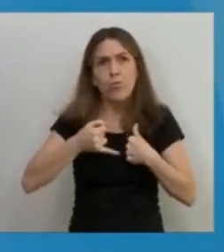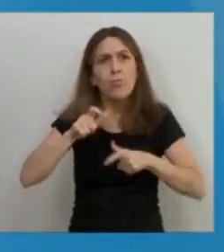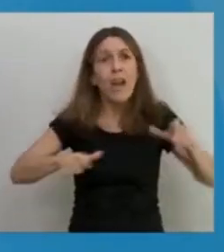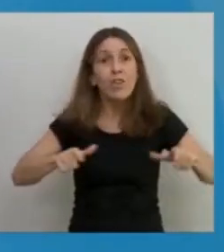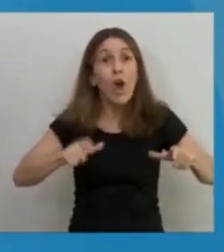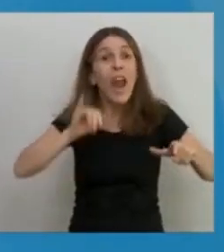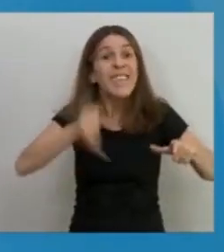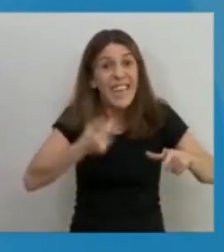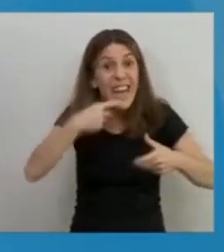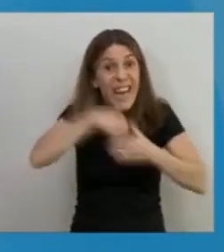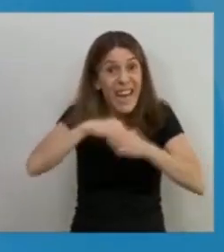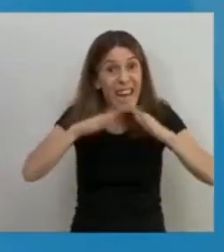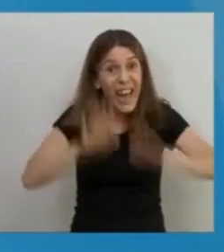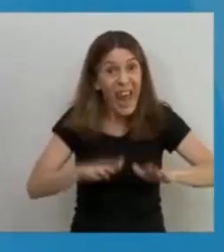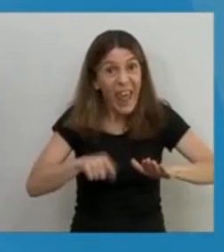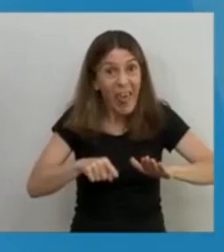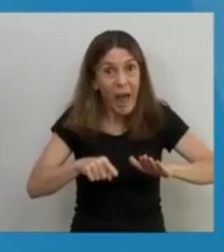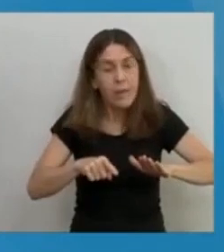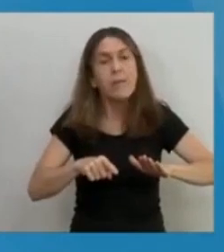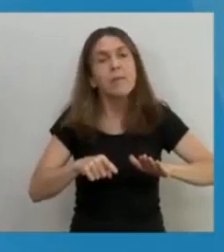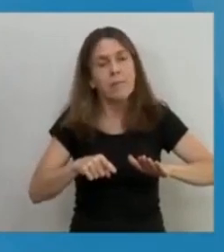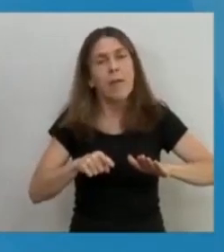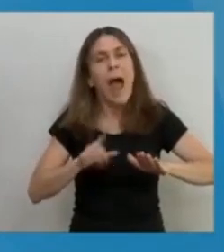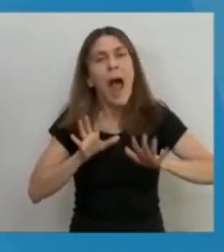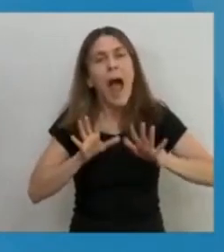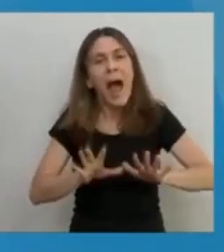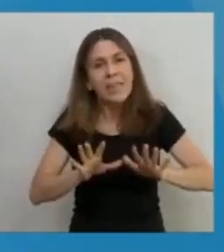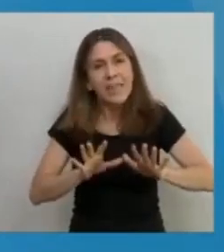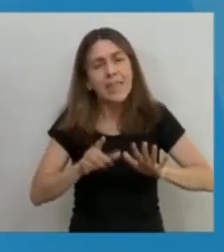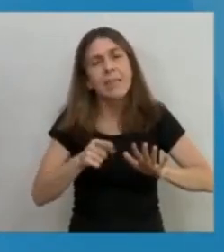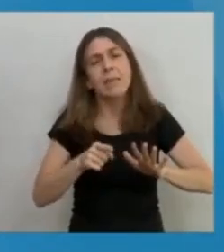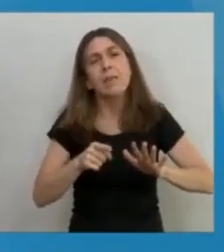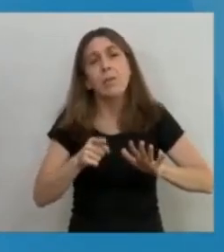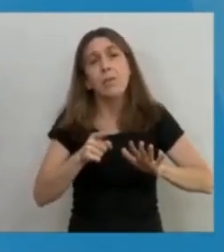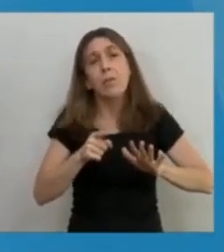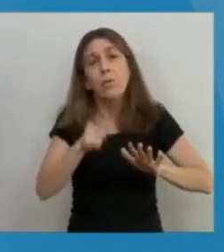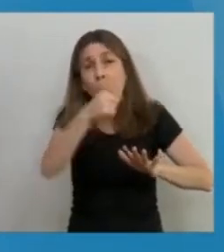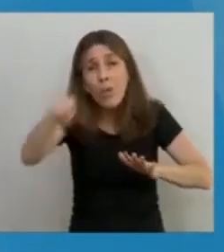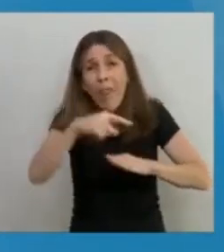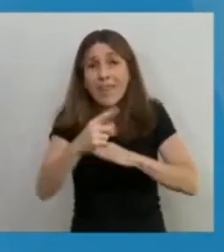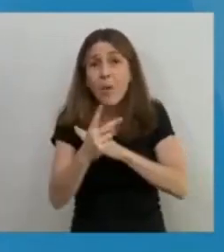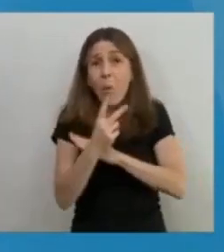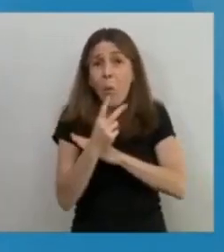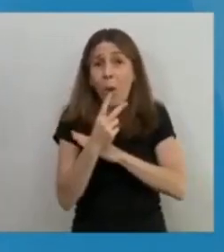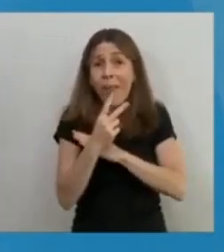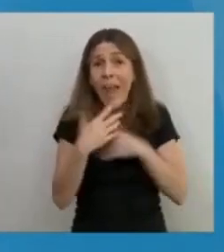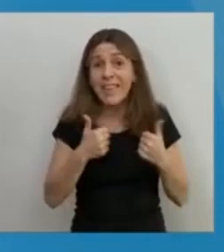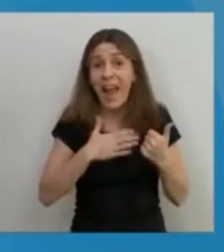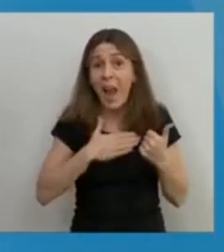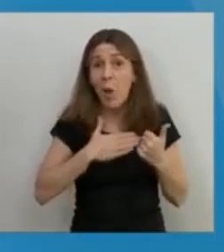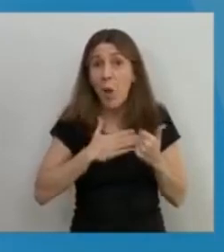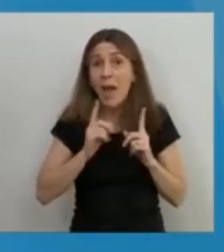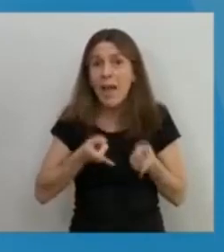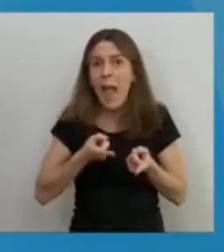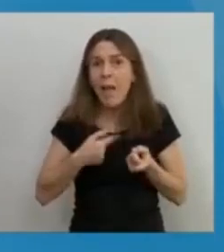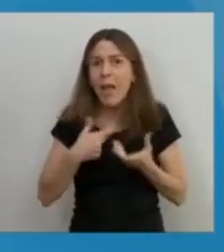los lugares donde viven, porque de ese modo no solo se están preservando su salud, sino que están ayudando a que el